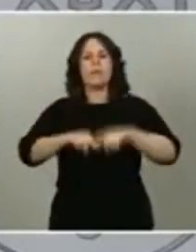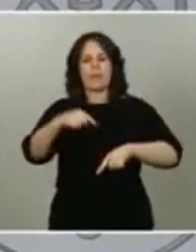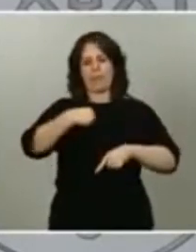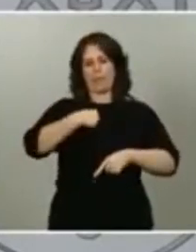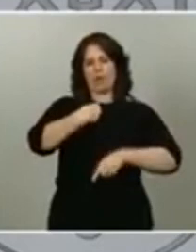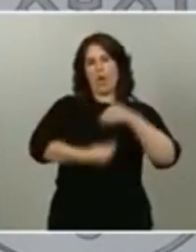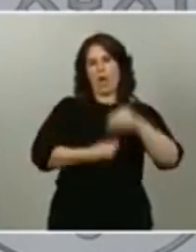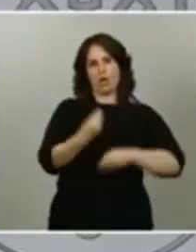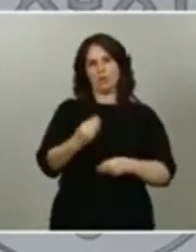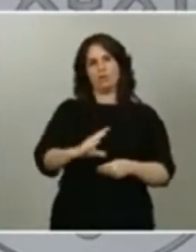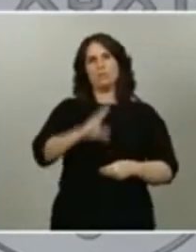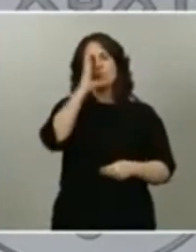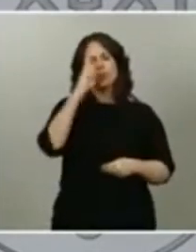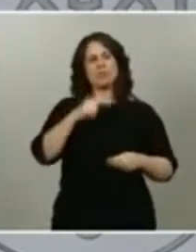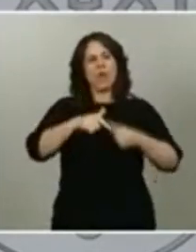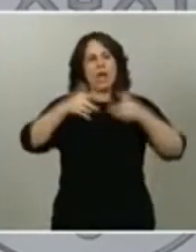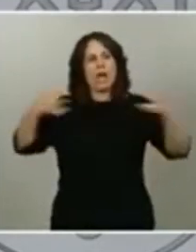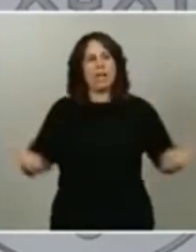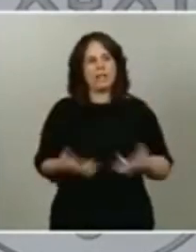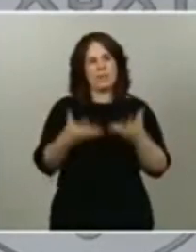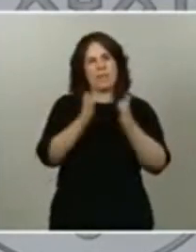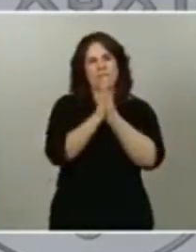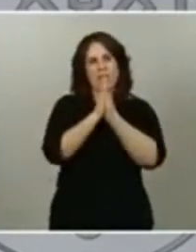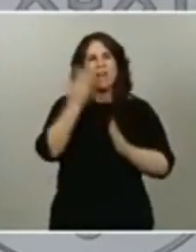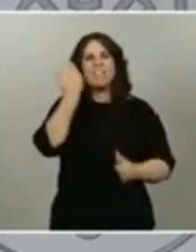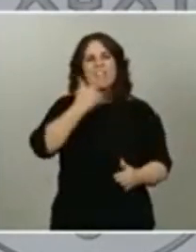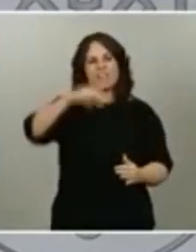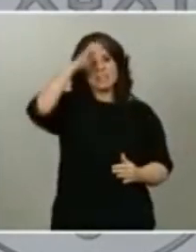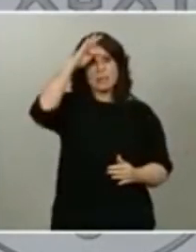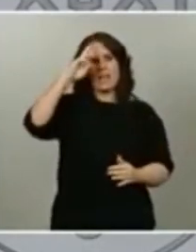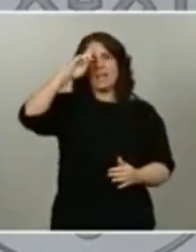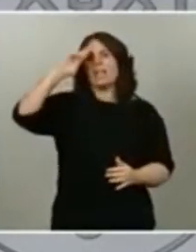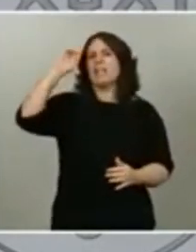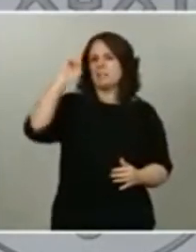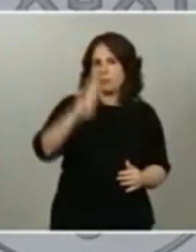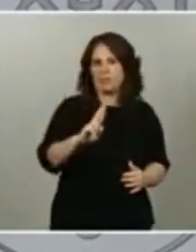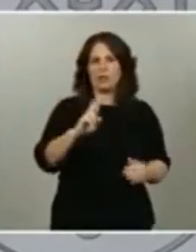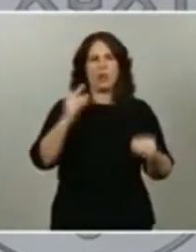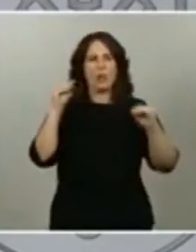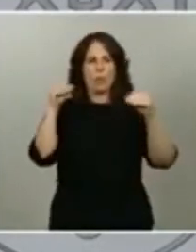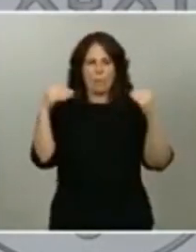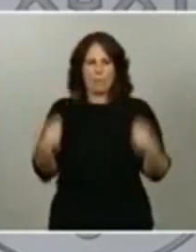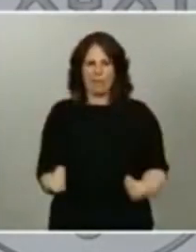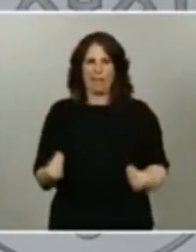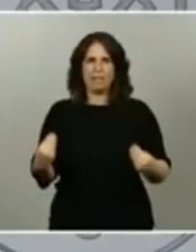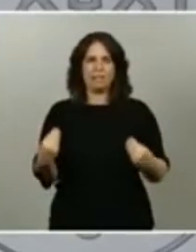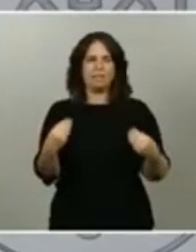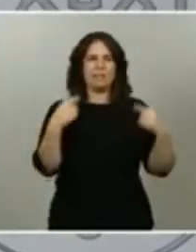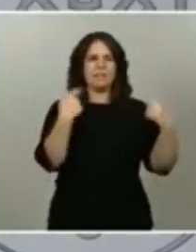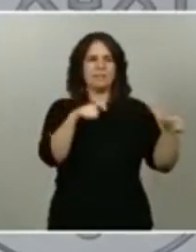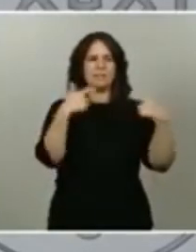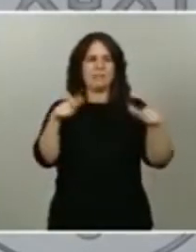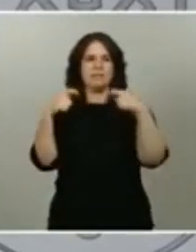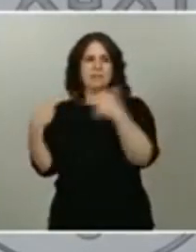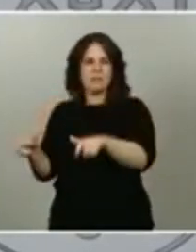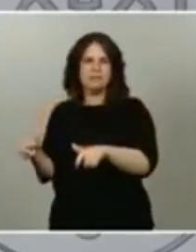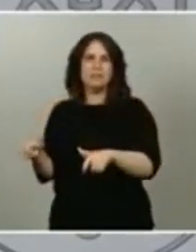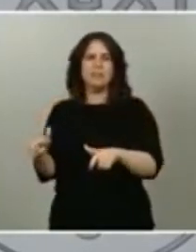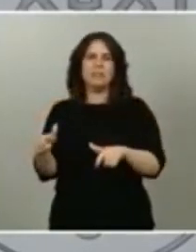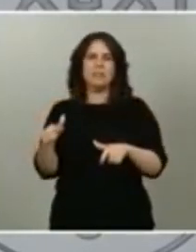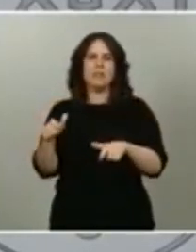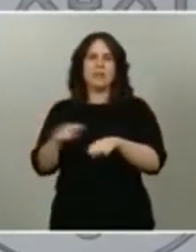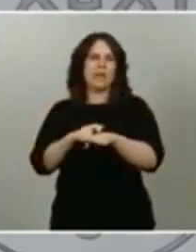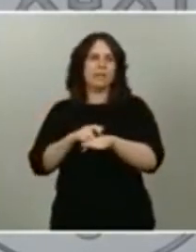tanto animar que durante el fin de semana se respeten sobre todo insisto en aquellos sectores de la población que por sus características